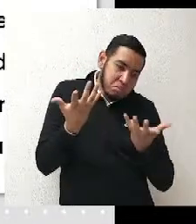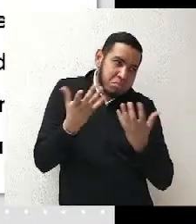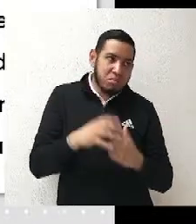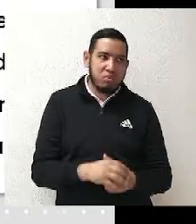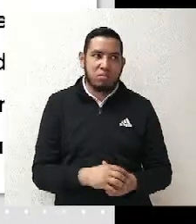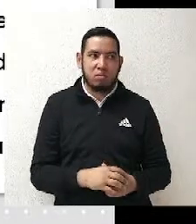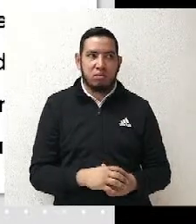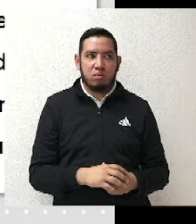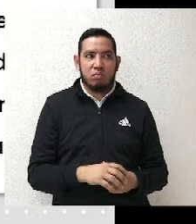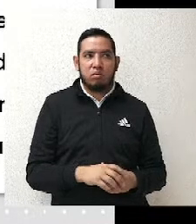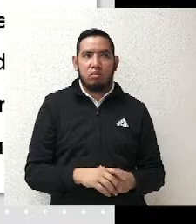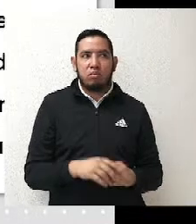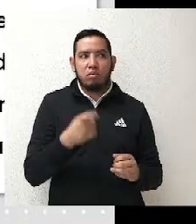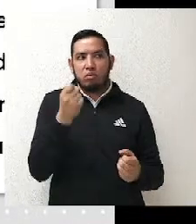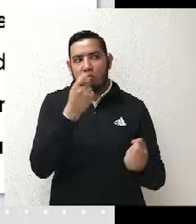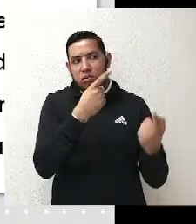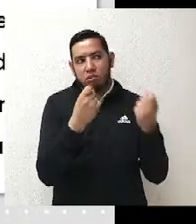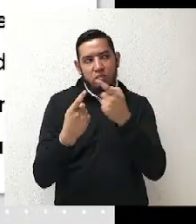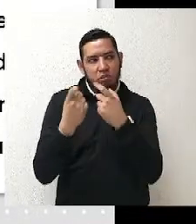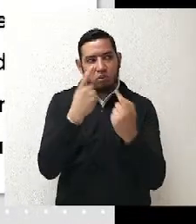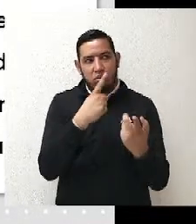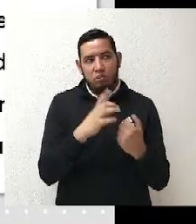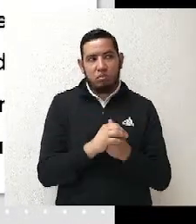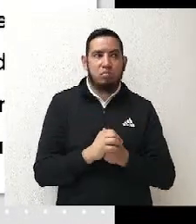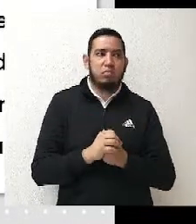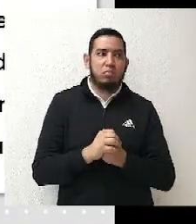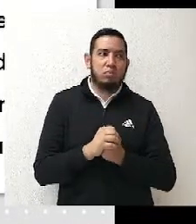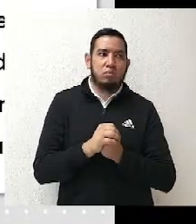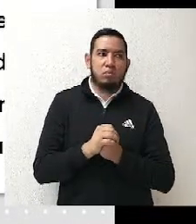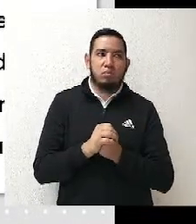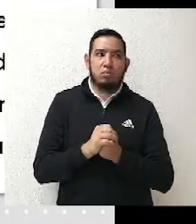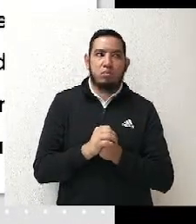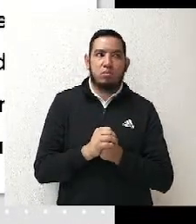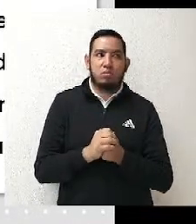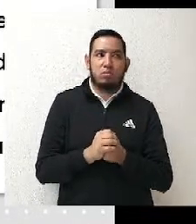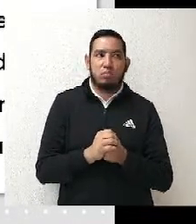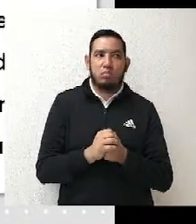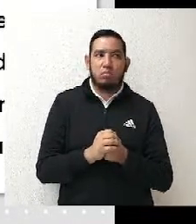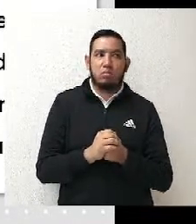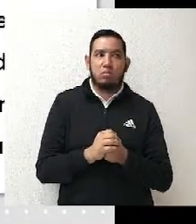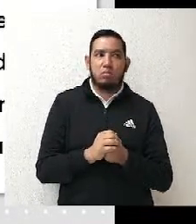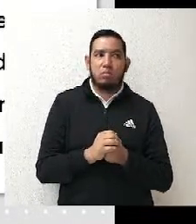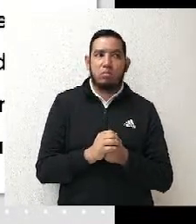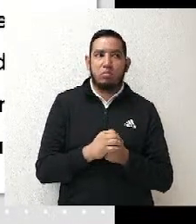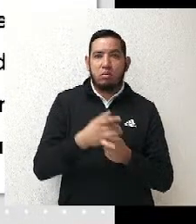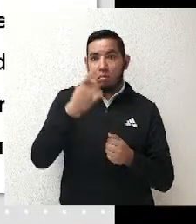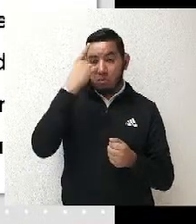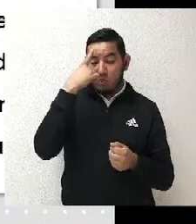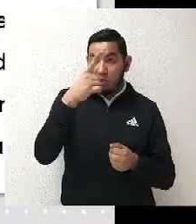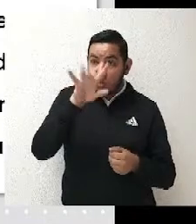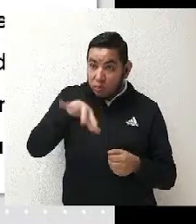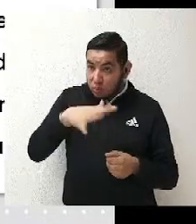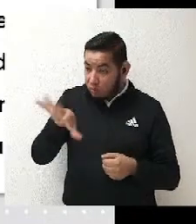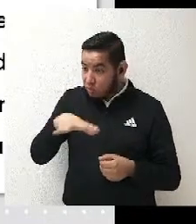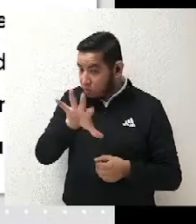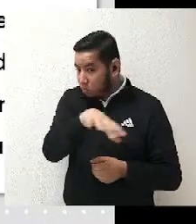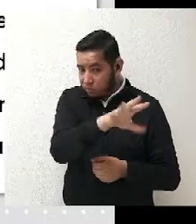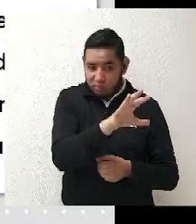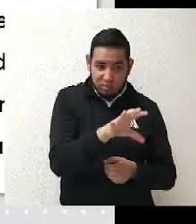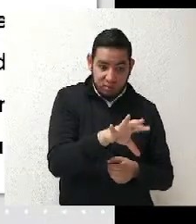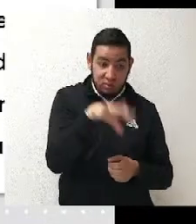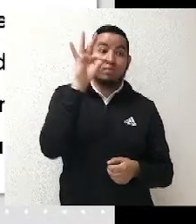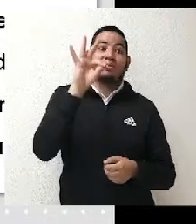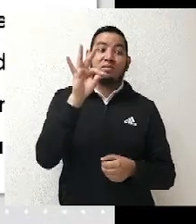jurisprudencia de la sala superior del tribunal electoral que pues para considerar que es